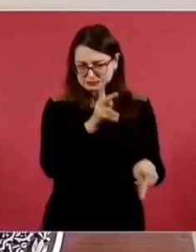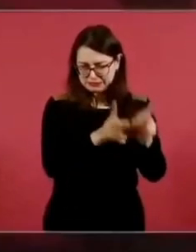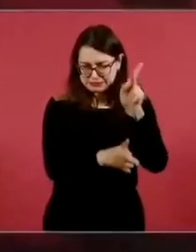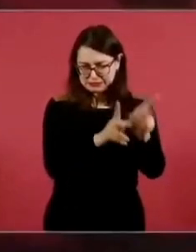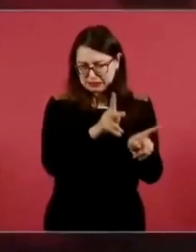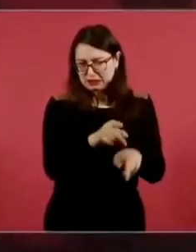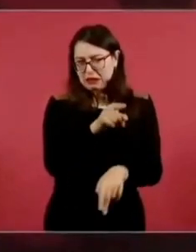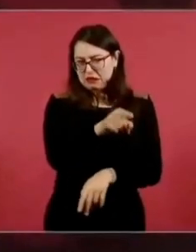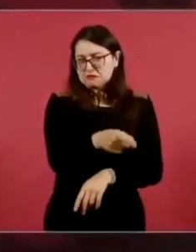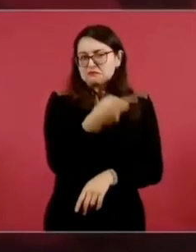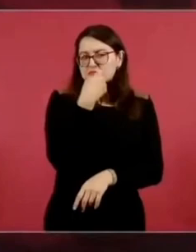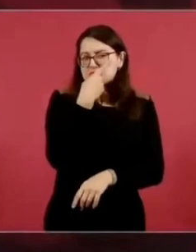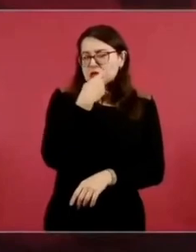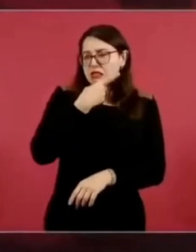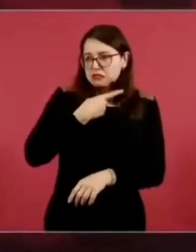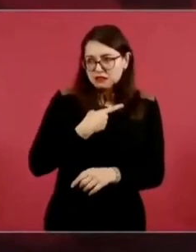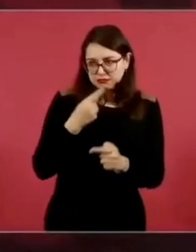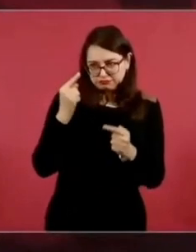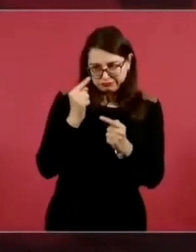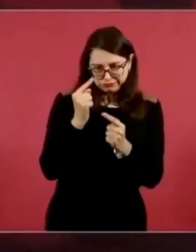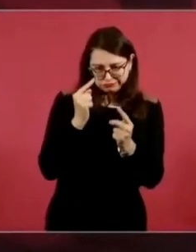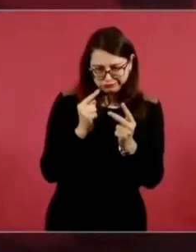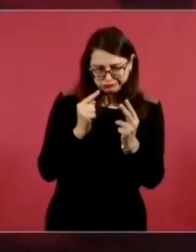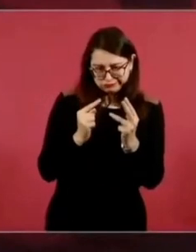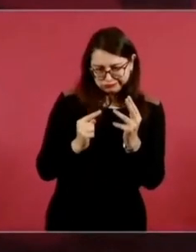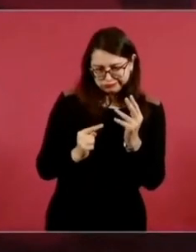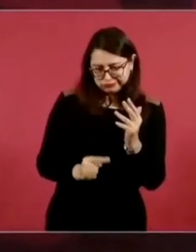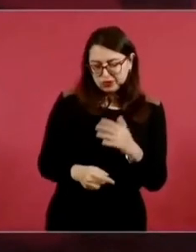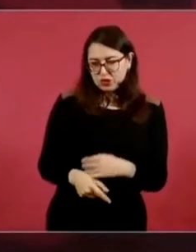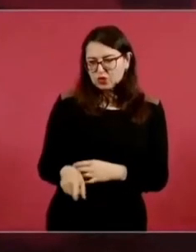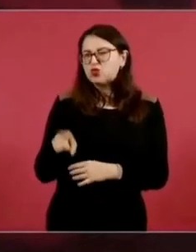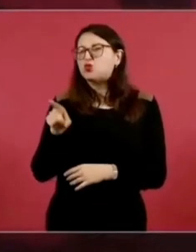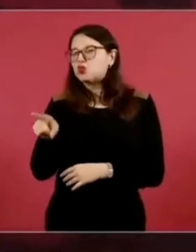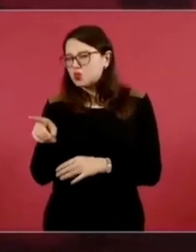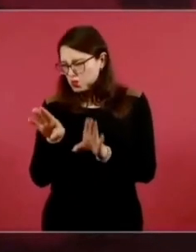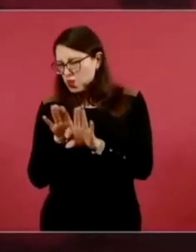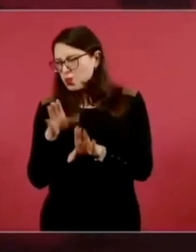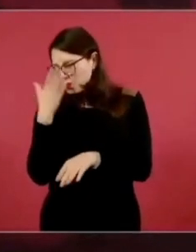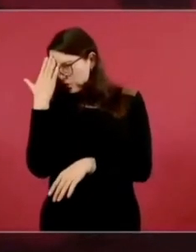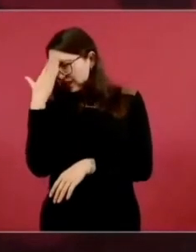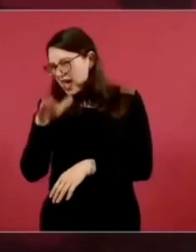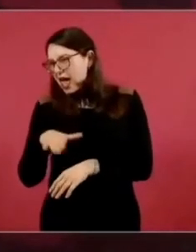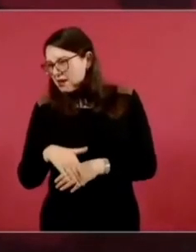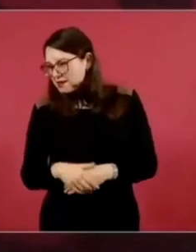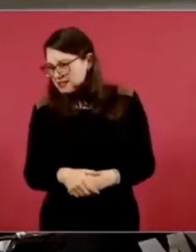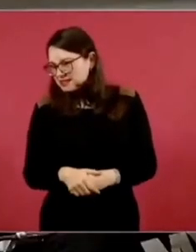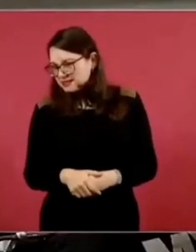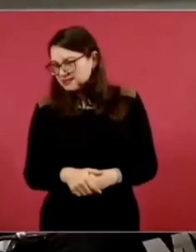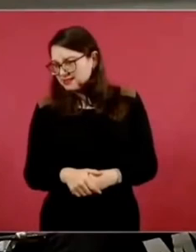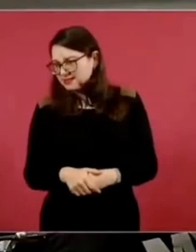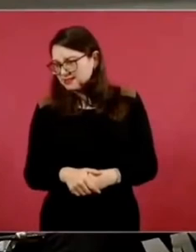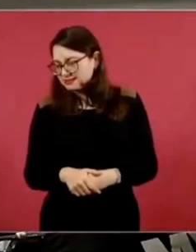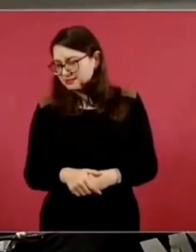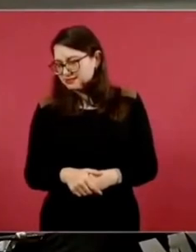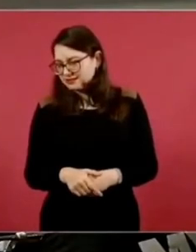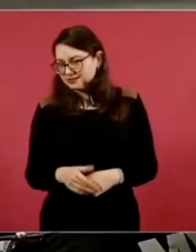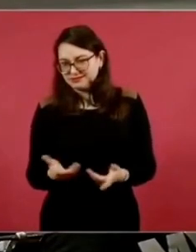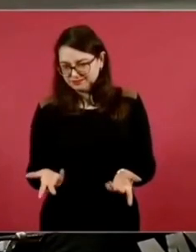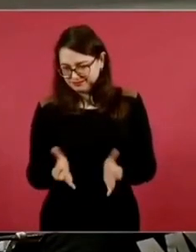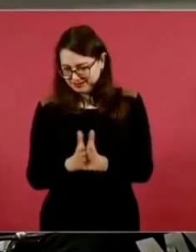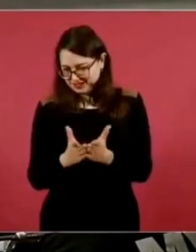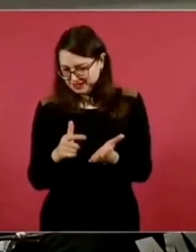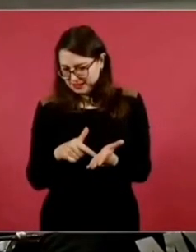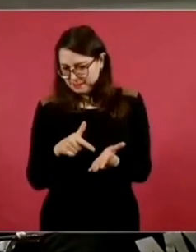había leído la entrevista que le habías hecho. Es decir, le digo, ¿de dónde sacaste lo que está en el libro?